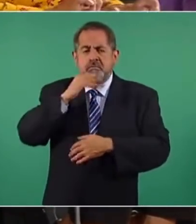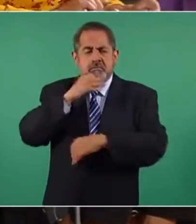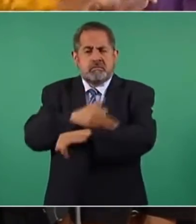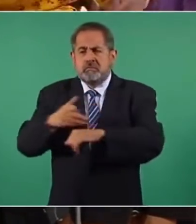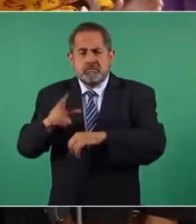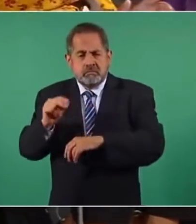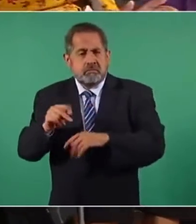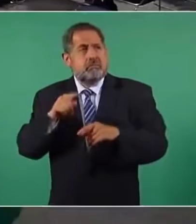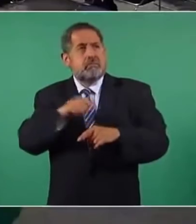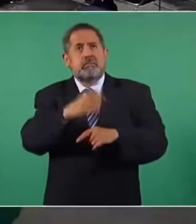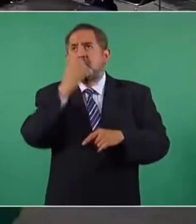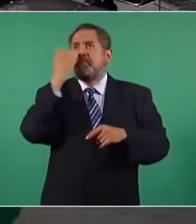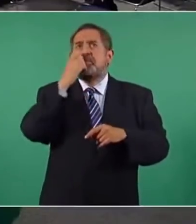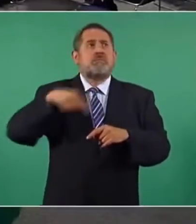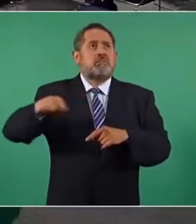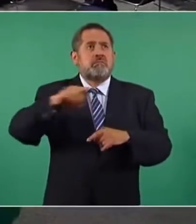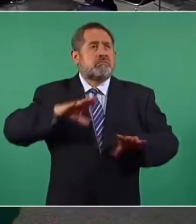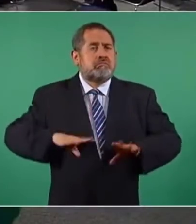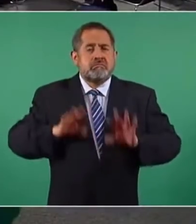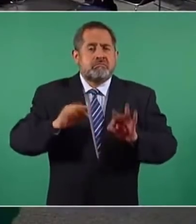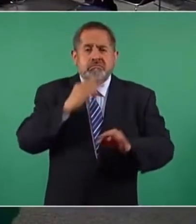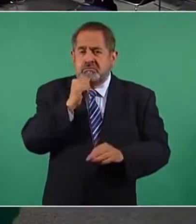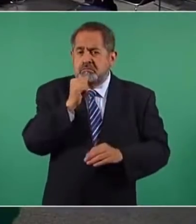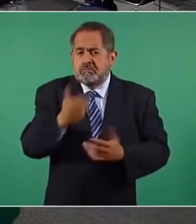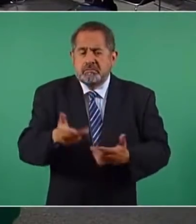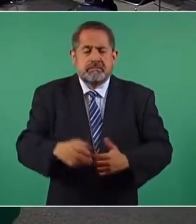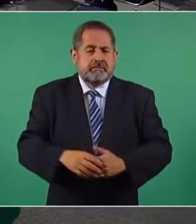condiciones de esta escuela no lo permiten. Gracias.